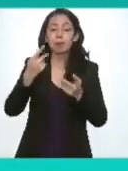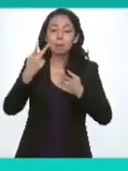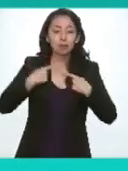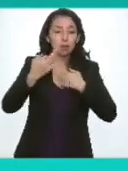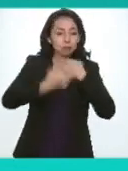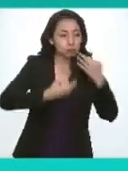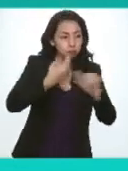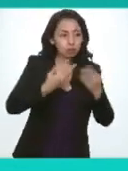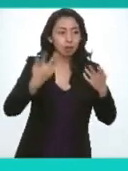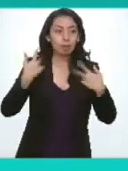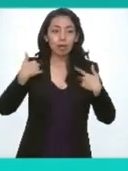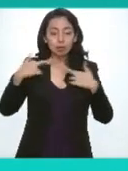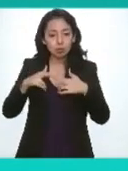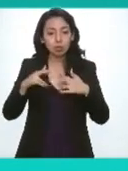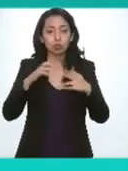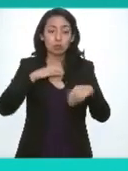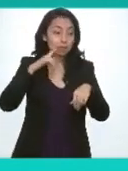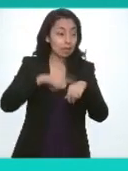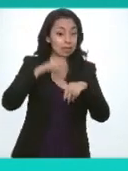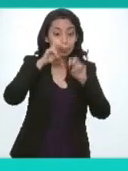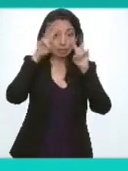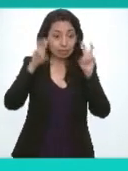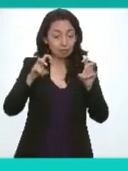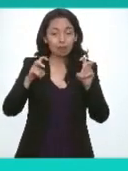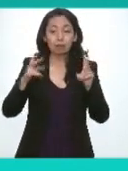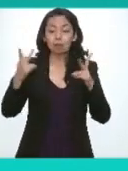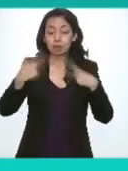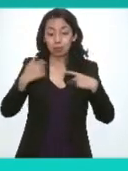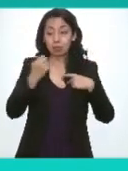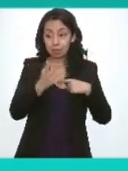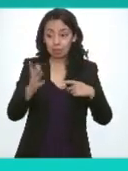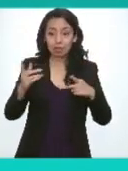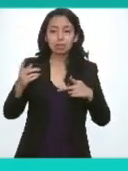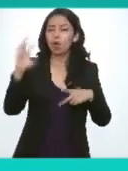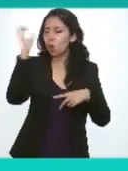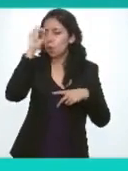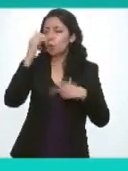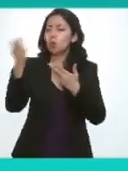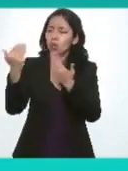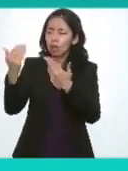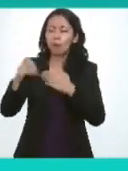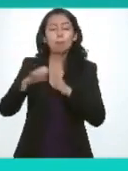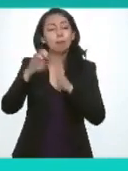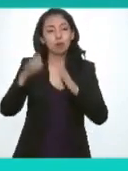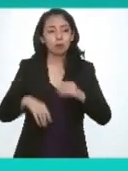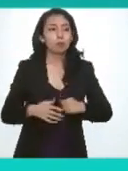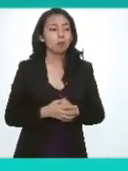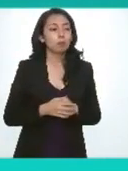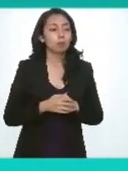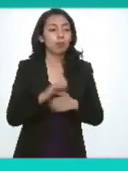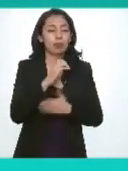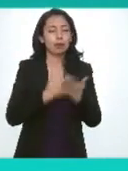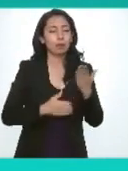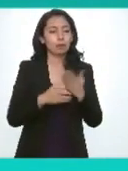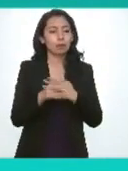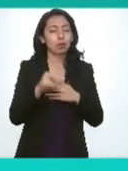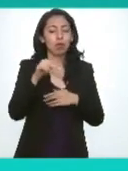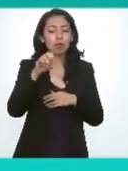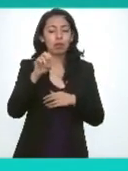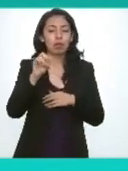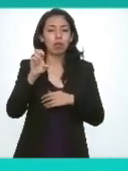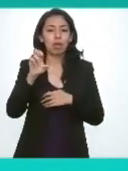académicos especialistas en la materia que nos opinaron por ejemplo acerca del capítulo de